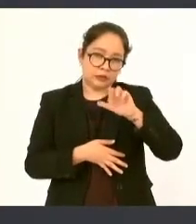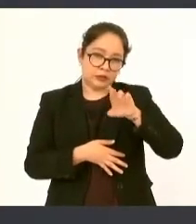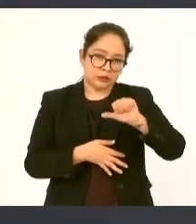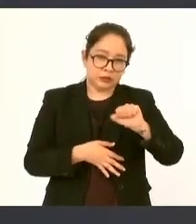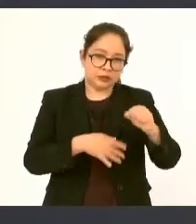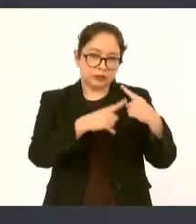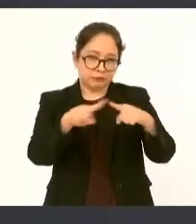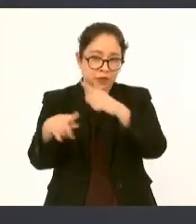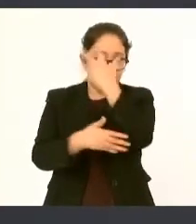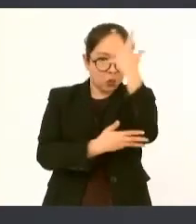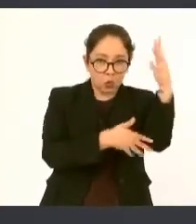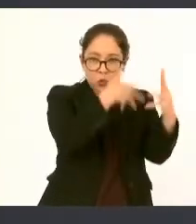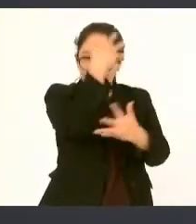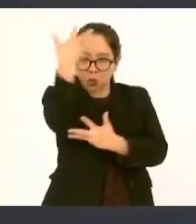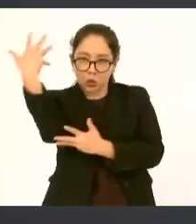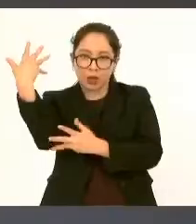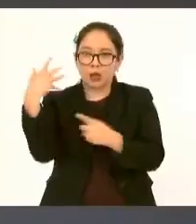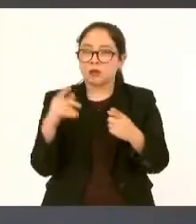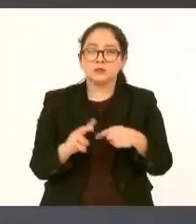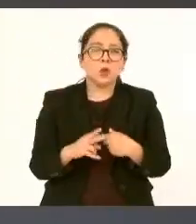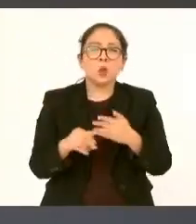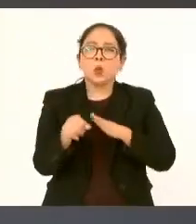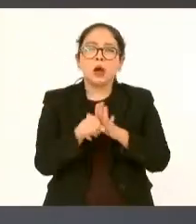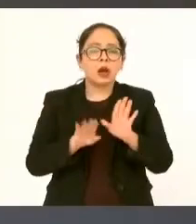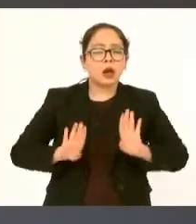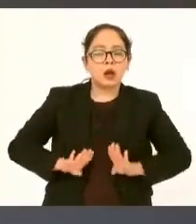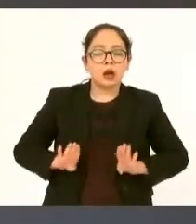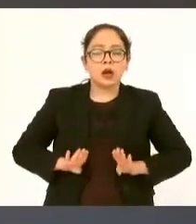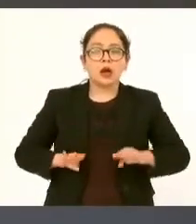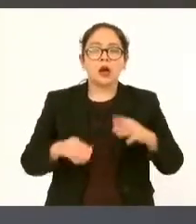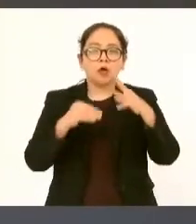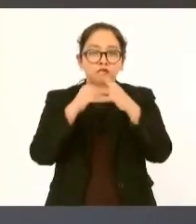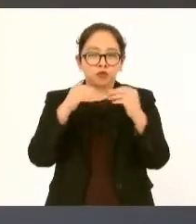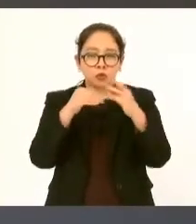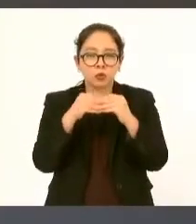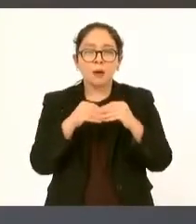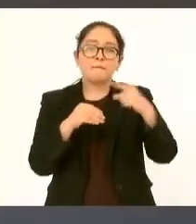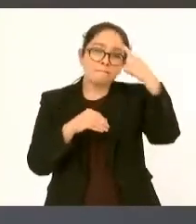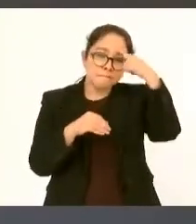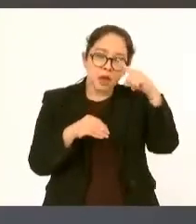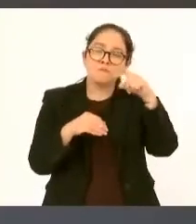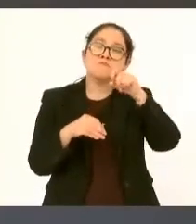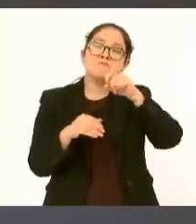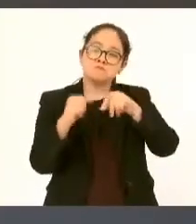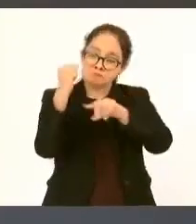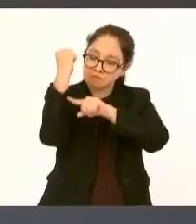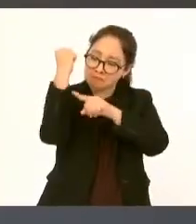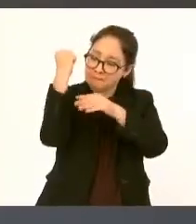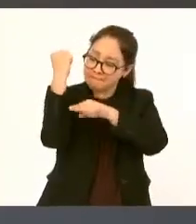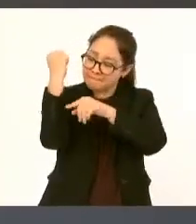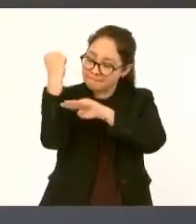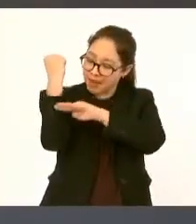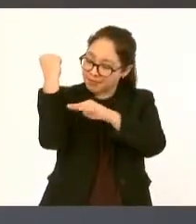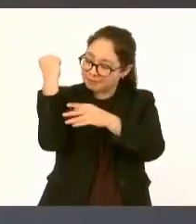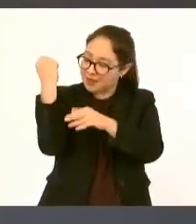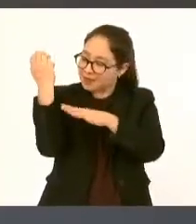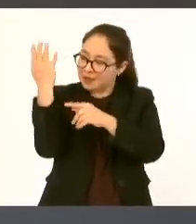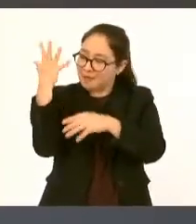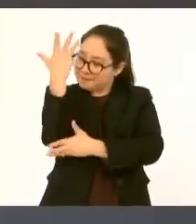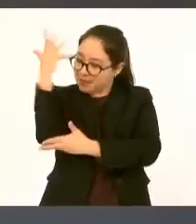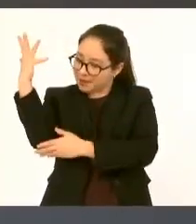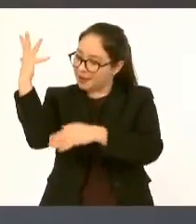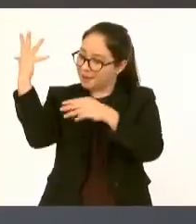en veracruz vamos a continuar apoyando en